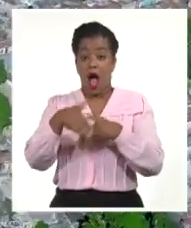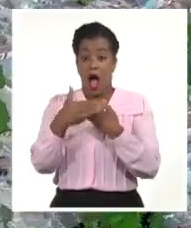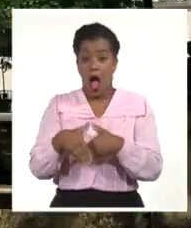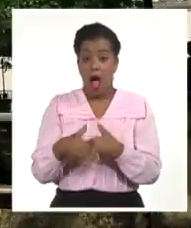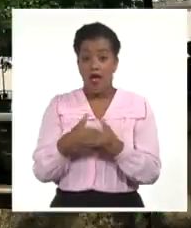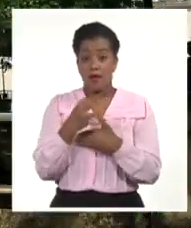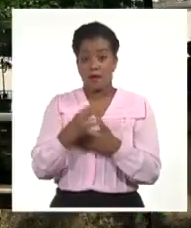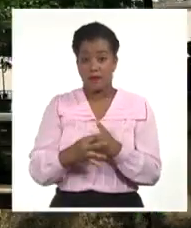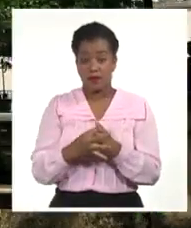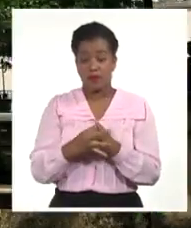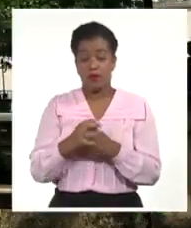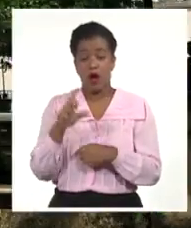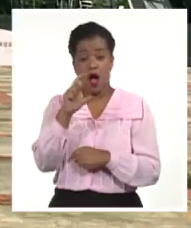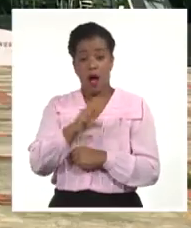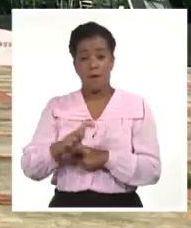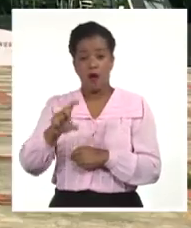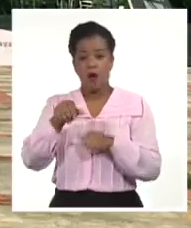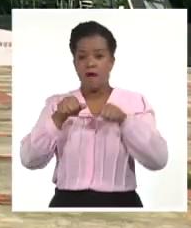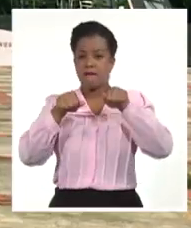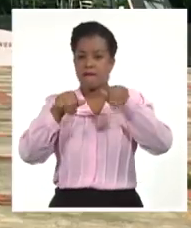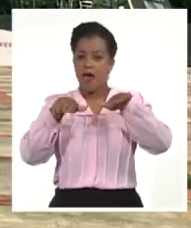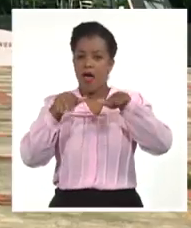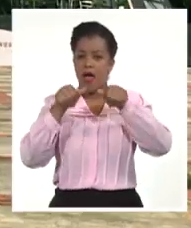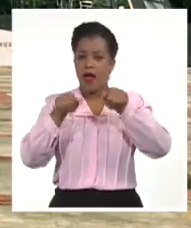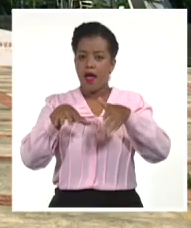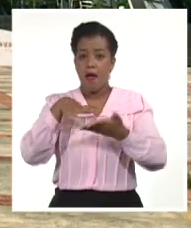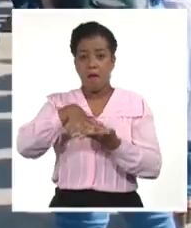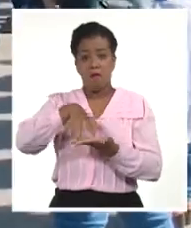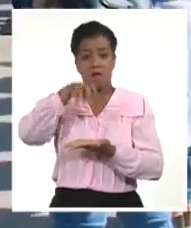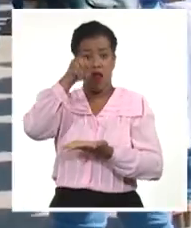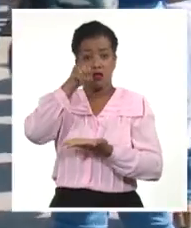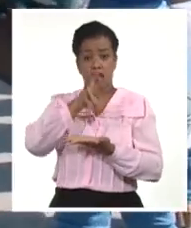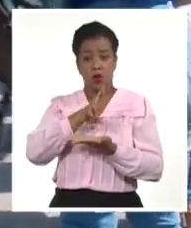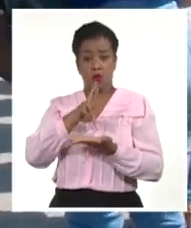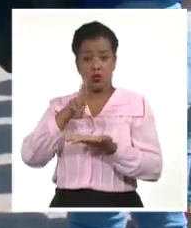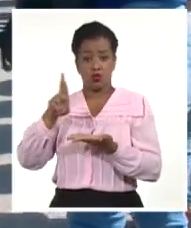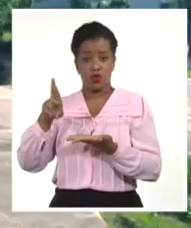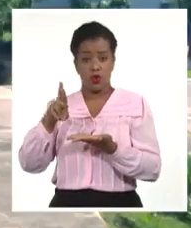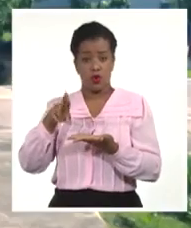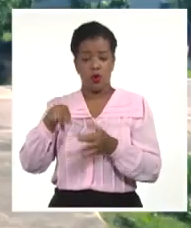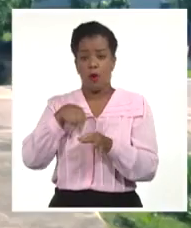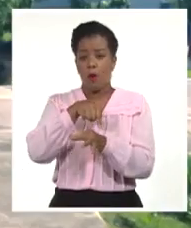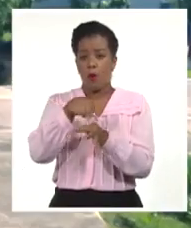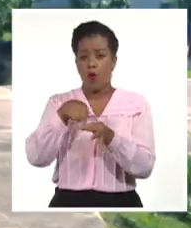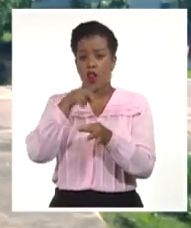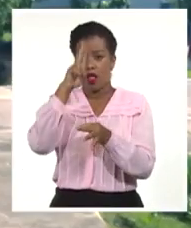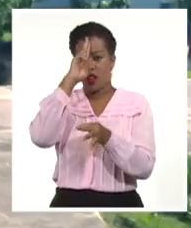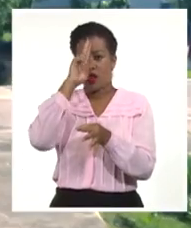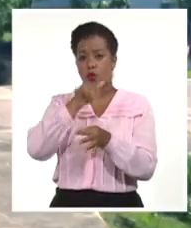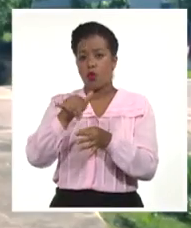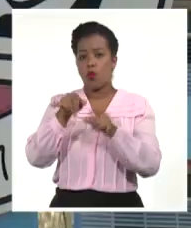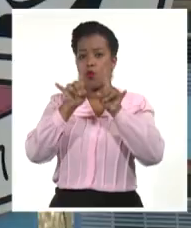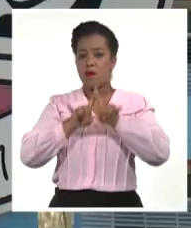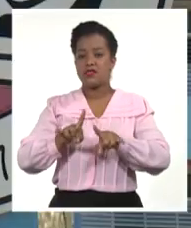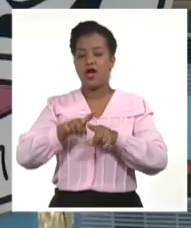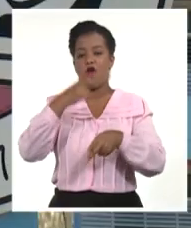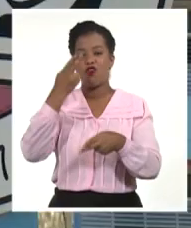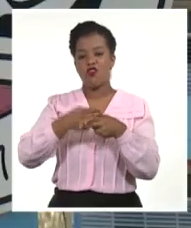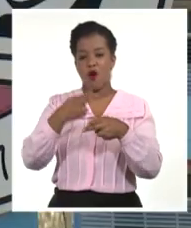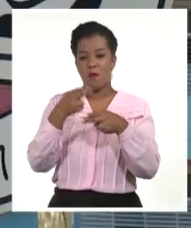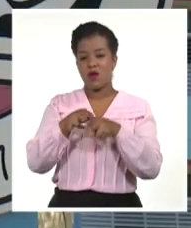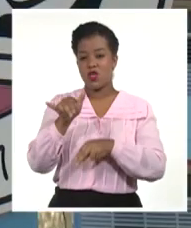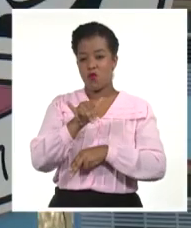distrito, un céntrico parque, la Plaza de la Revolución, un policlínico y nuestra universidad llevan su nombre,